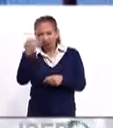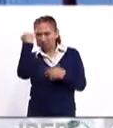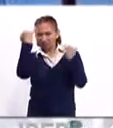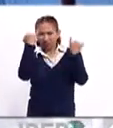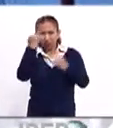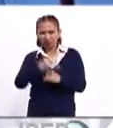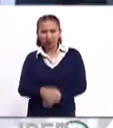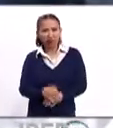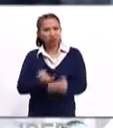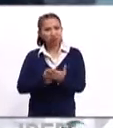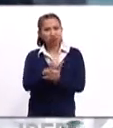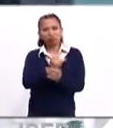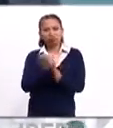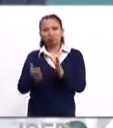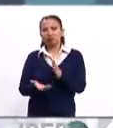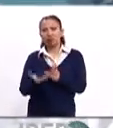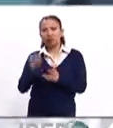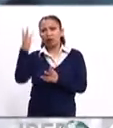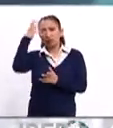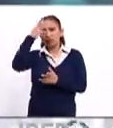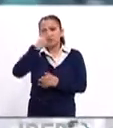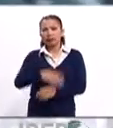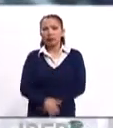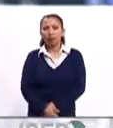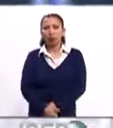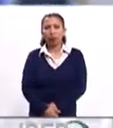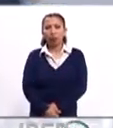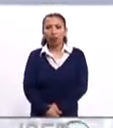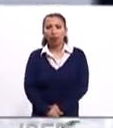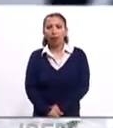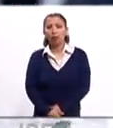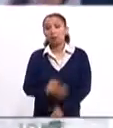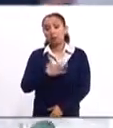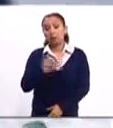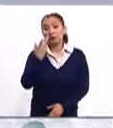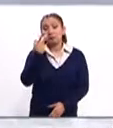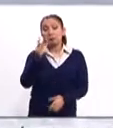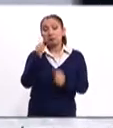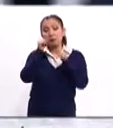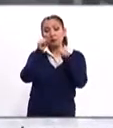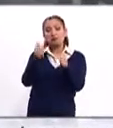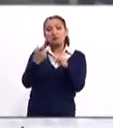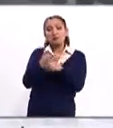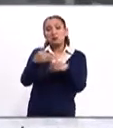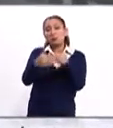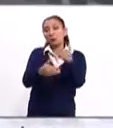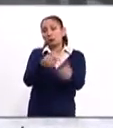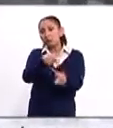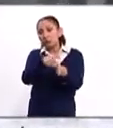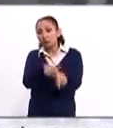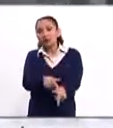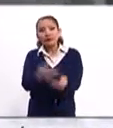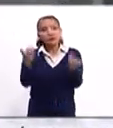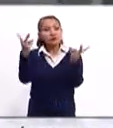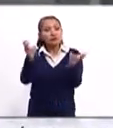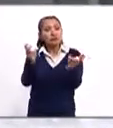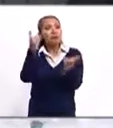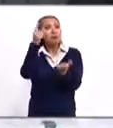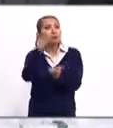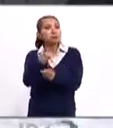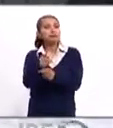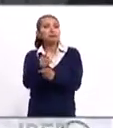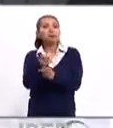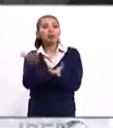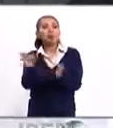decisión de Donald Trump. Así es, pues bueno, estaremos pendientes, seguiremos el caso para ver